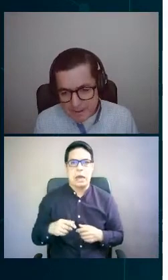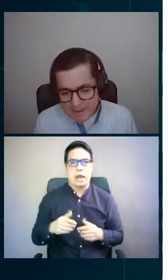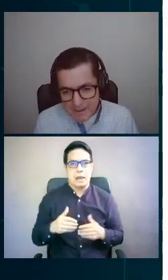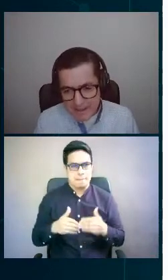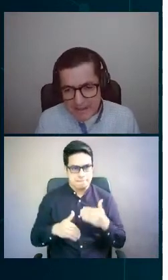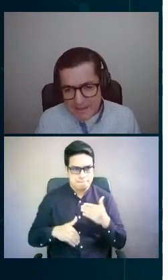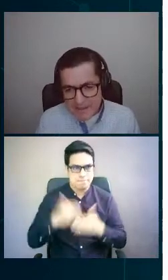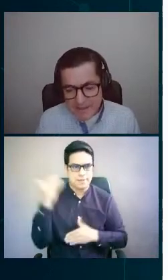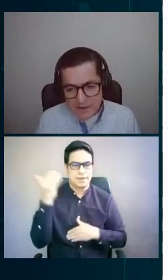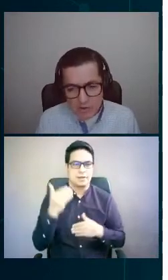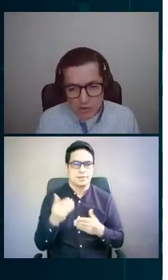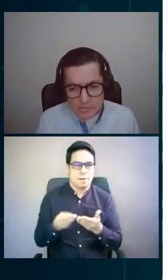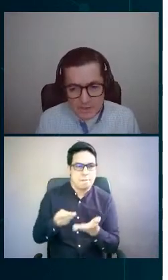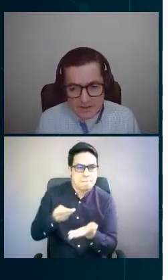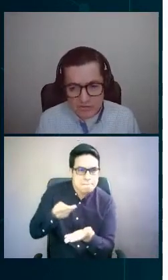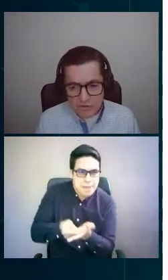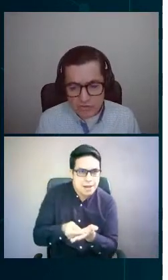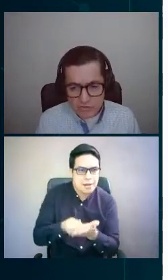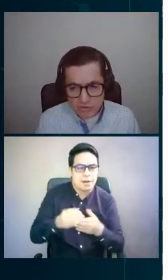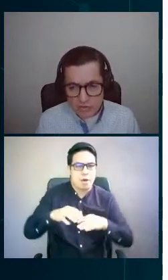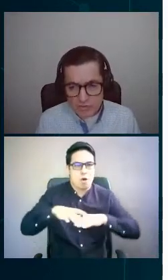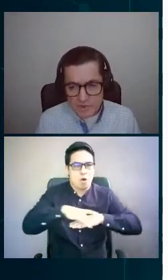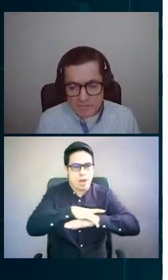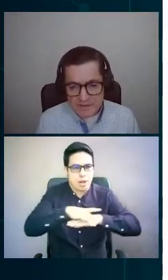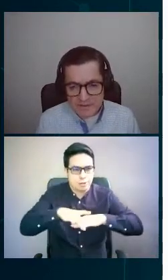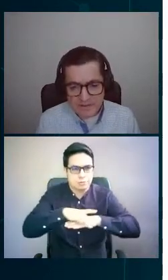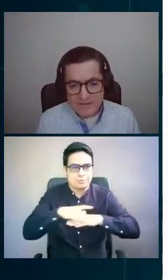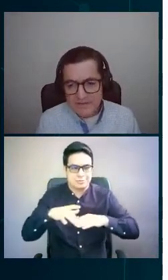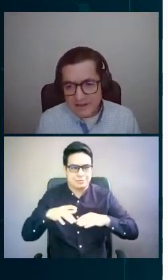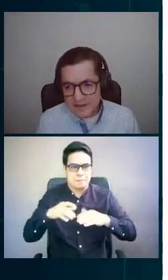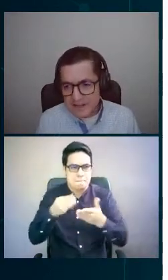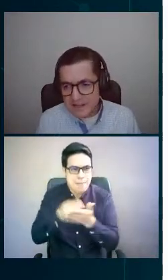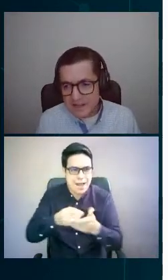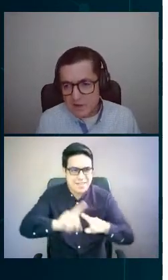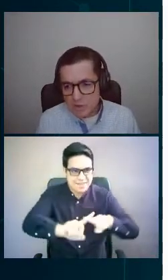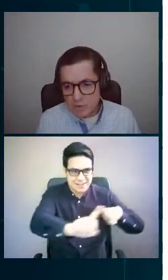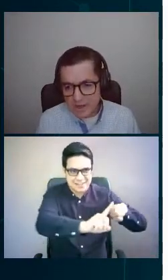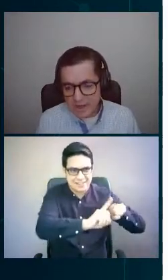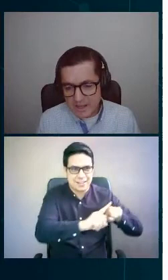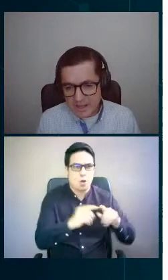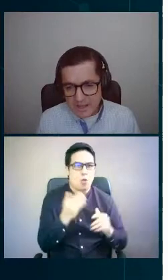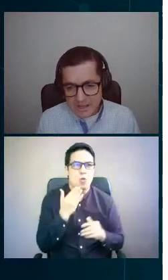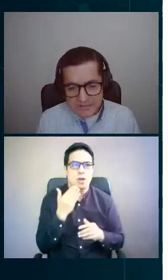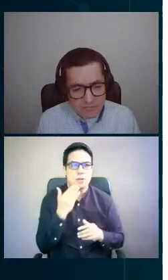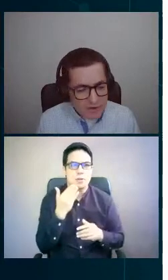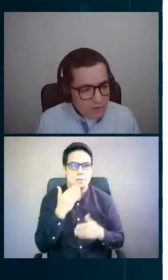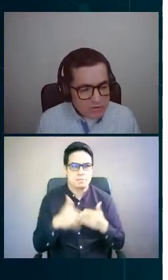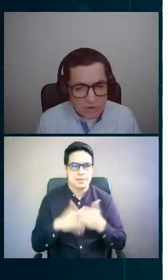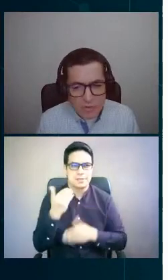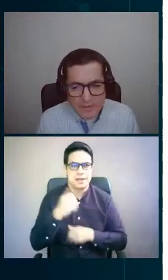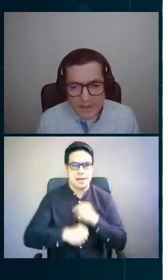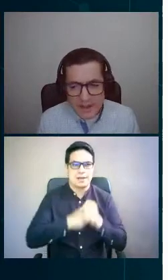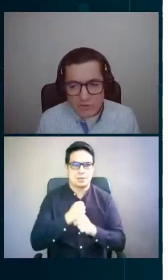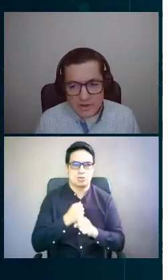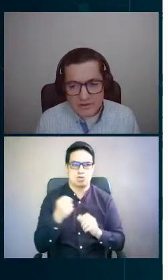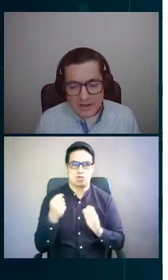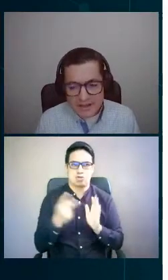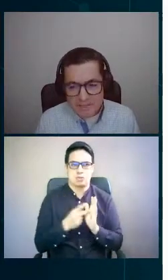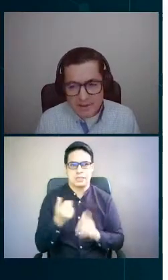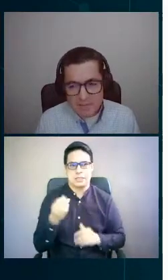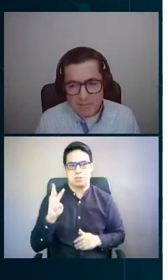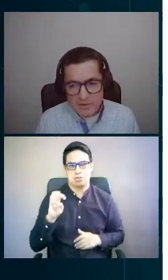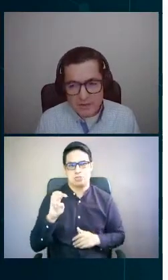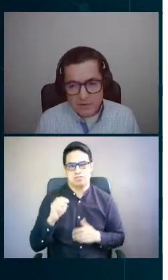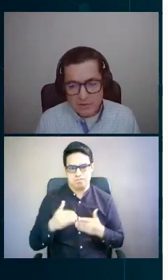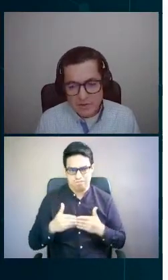el quinquenio 2018-2023, que es el quinquenio actual. Ese fue nuestro banderazo de